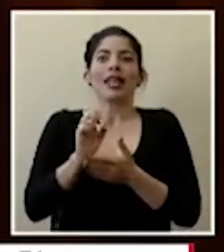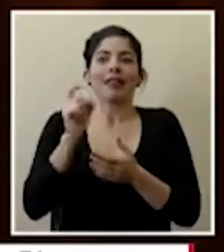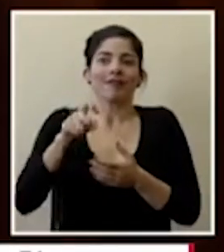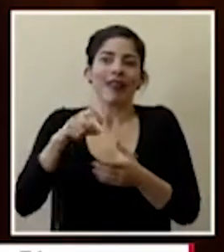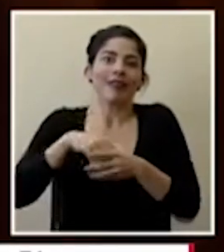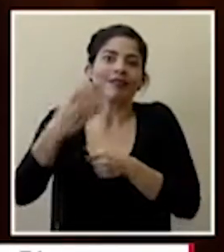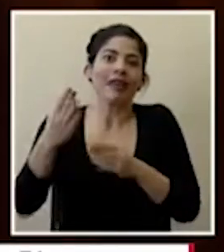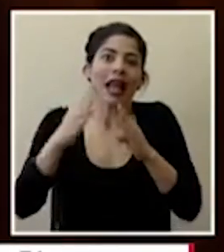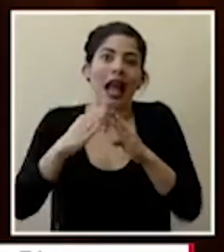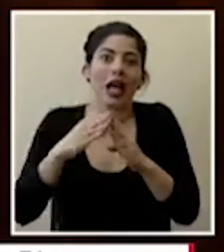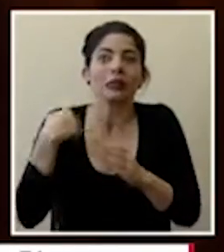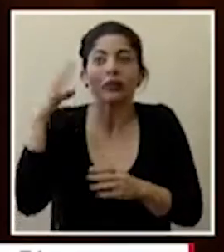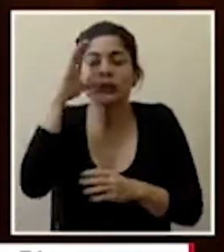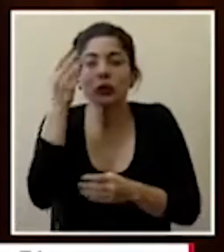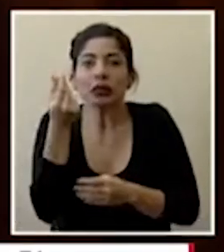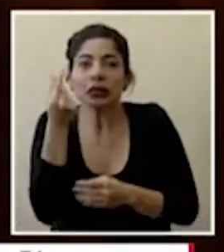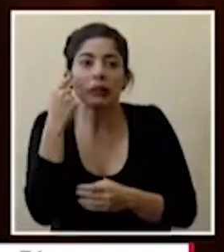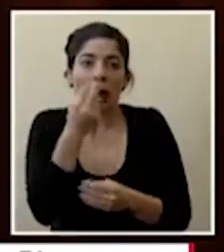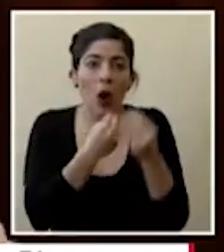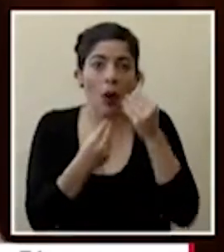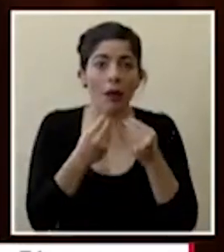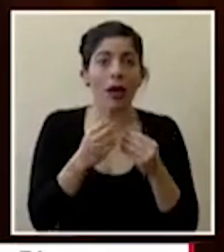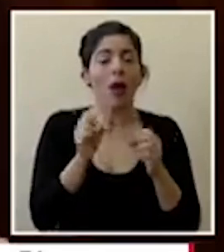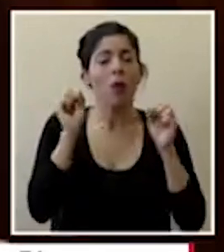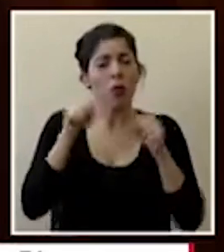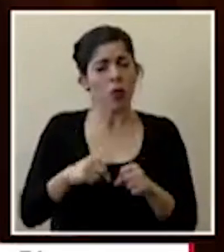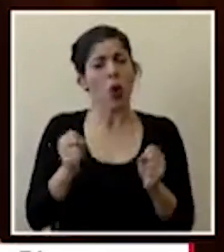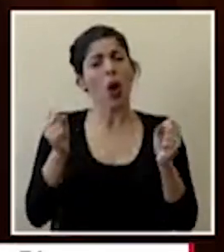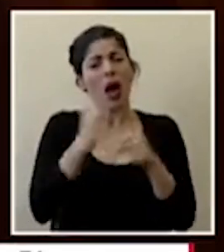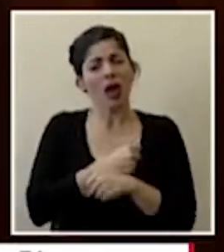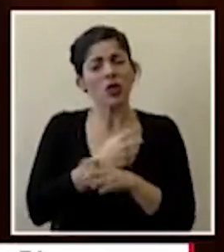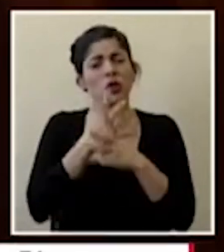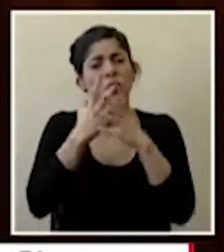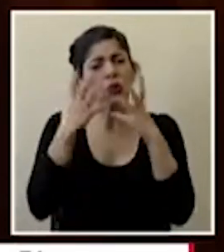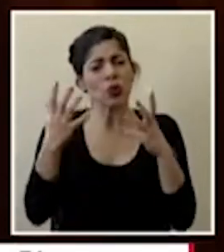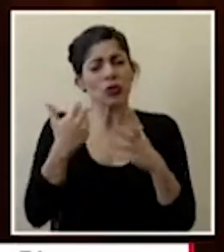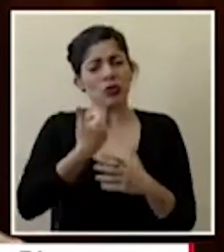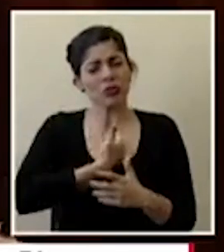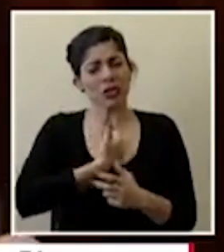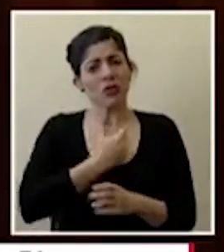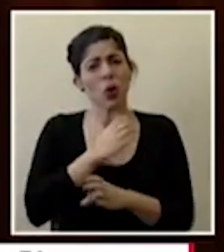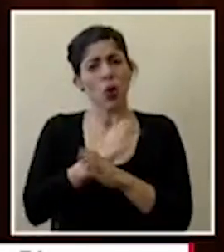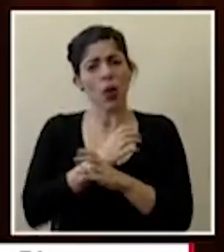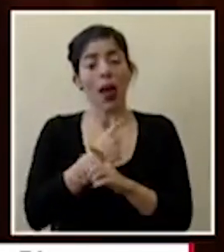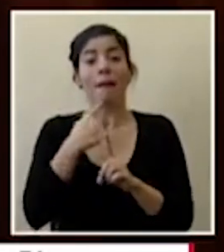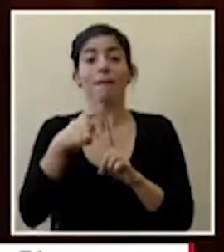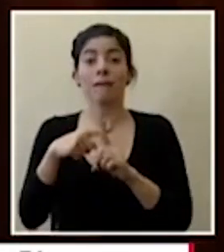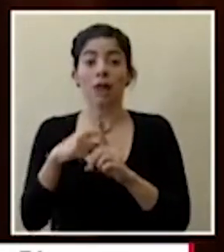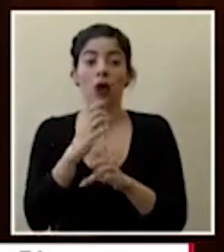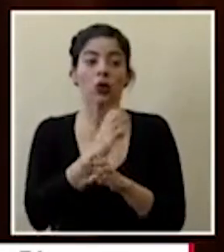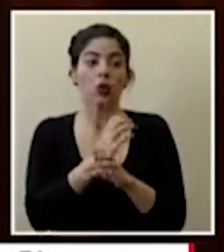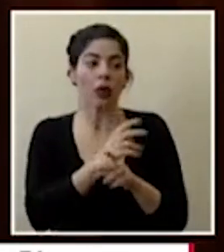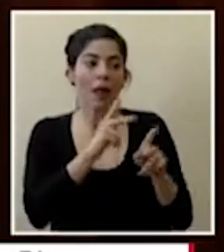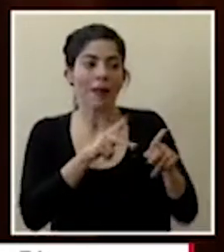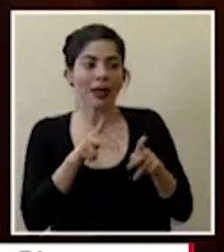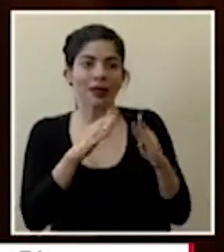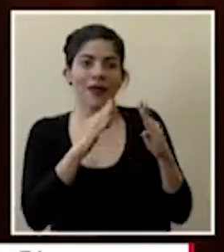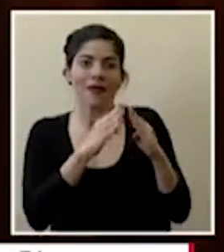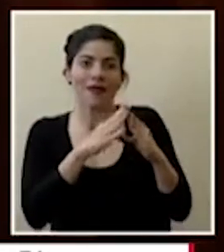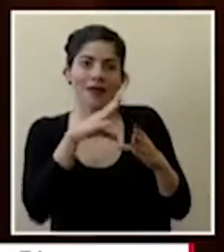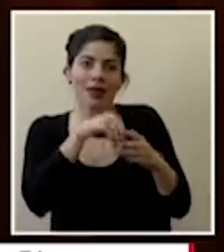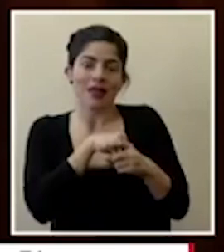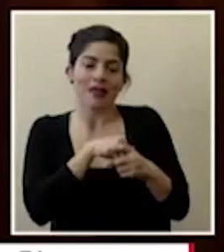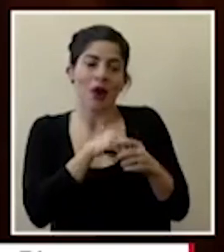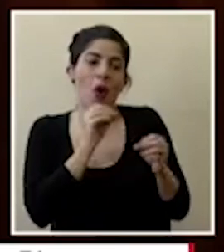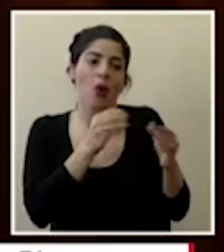para ir a buscar ese sustento podemos hacer muchísimo muchísimo para cuidarnos nosotros y cuidar aquellos que conviven o que